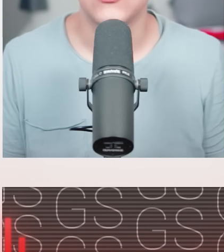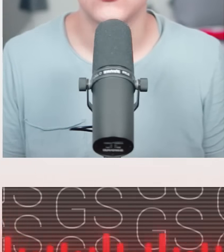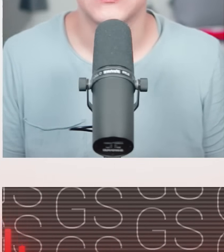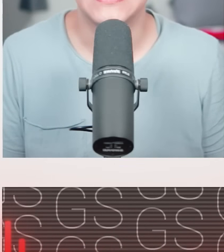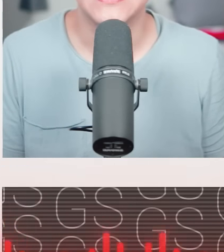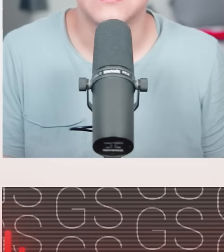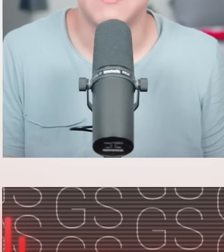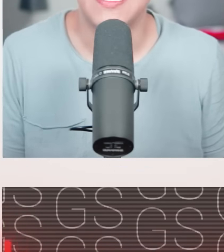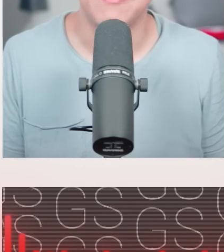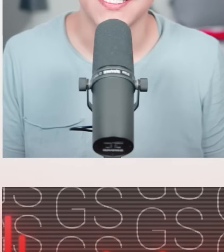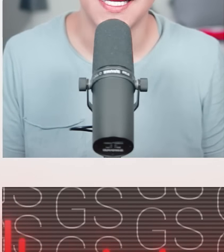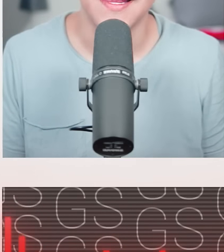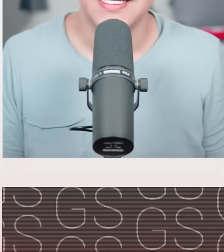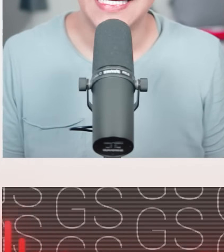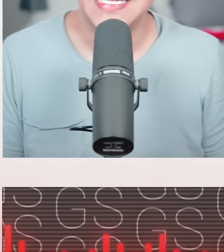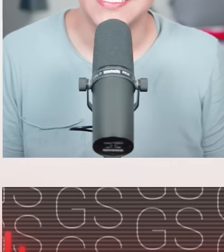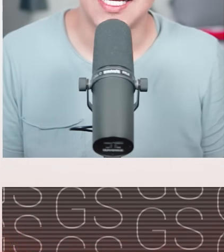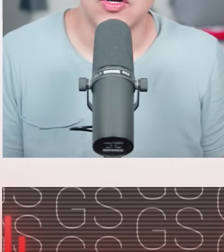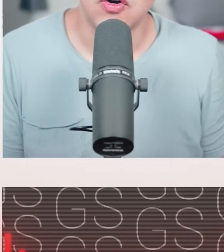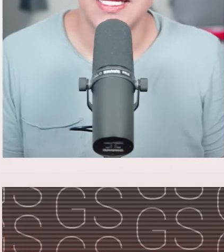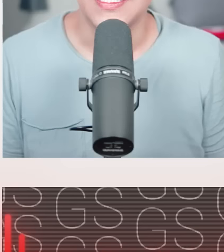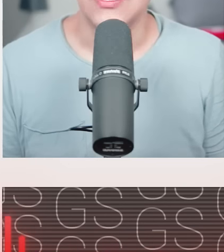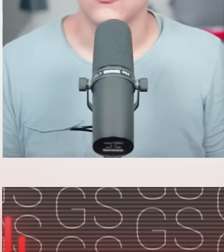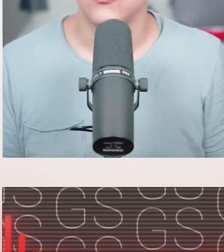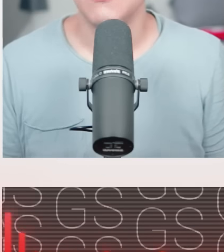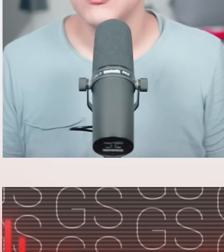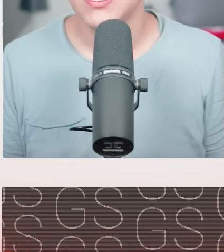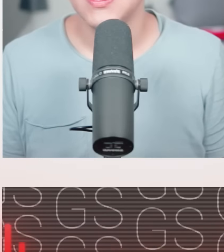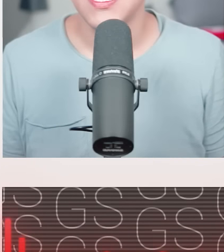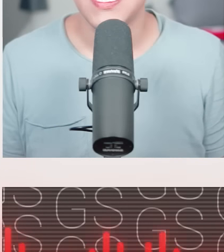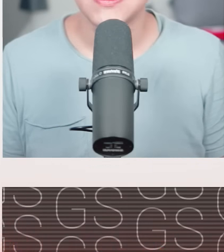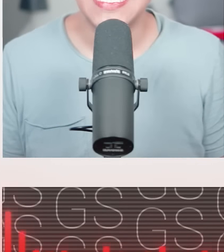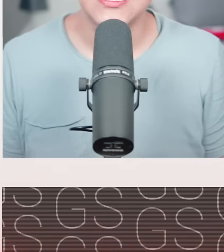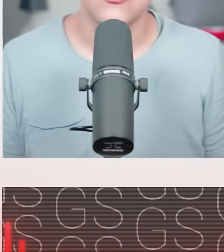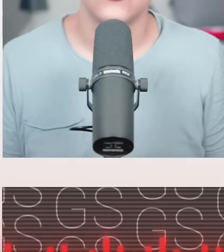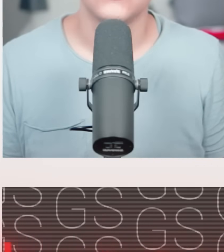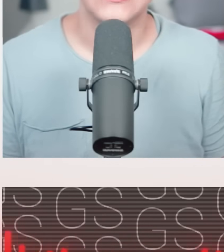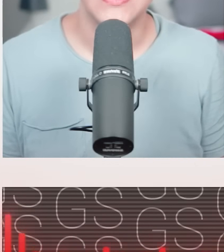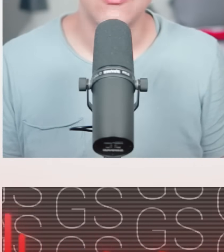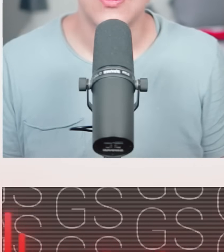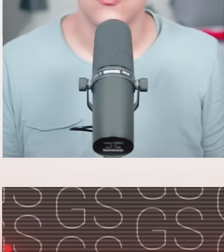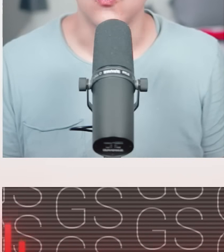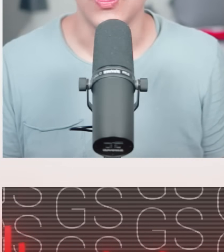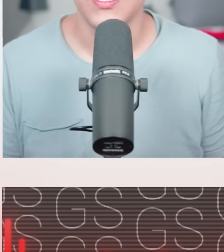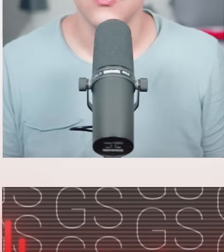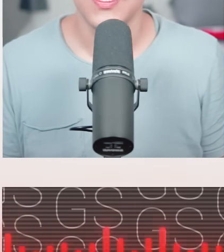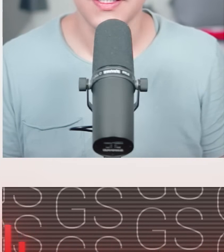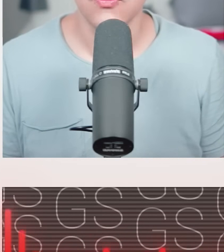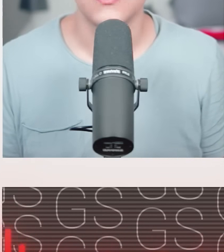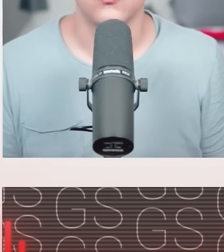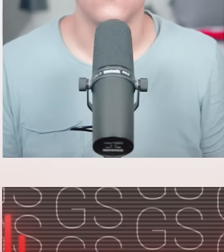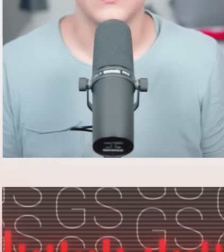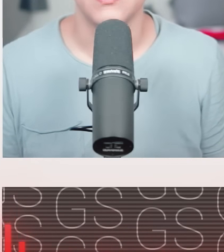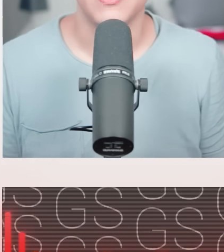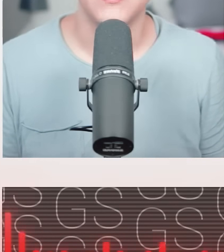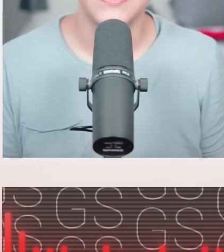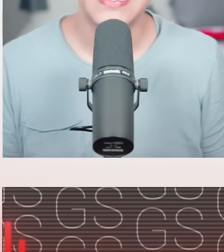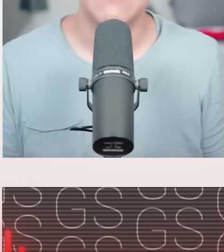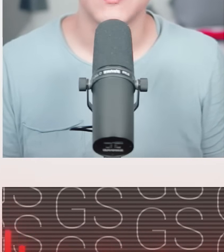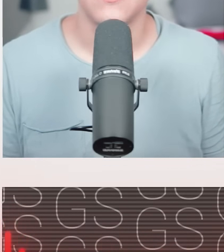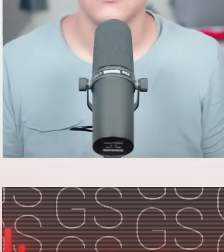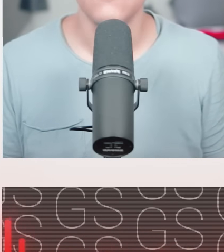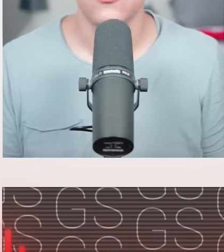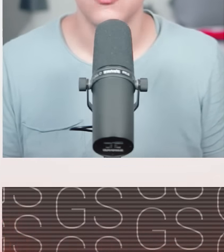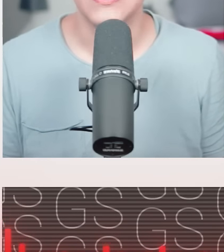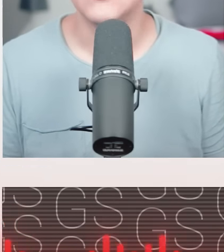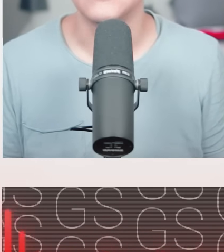eléctricos de la semana pasada y destacó que en los últimos siete días estos ya no han ocurrido y es que durante su conferencia mañanera